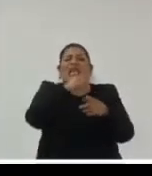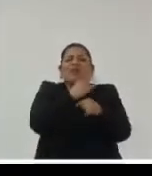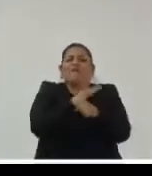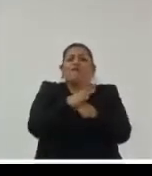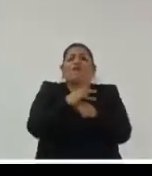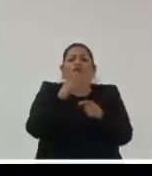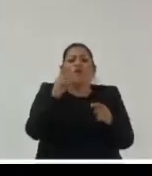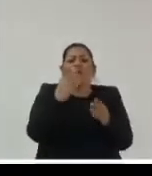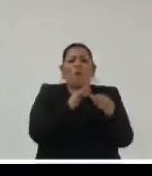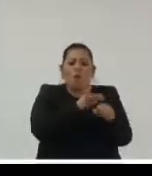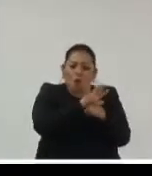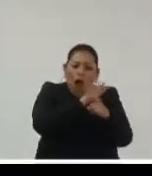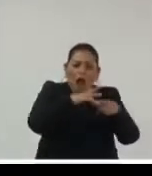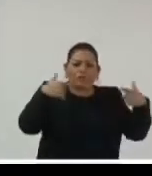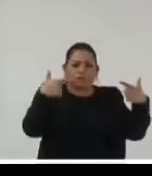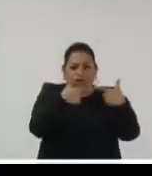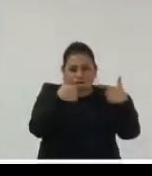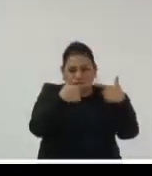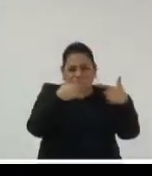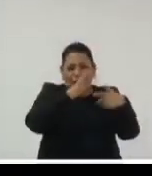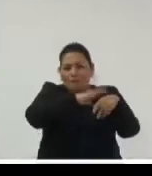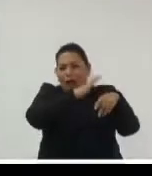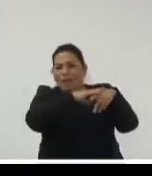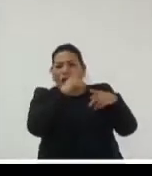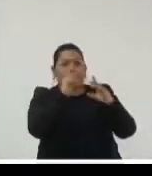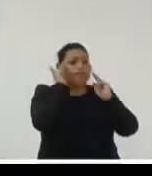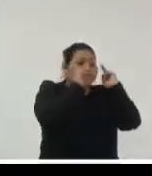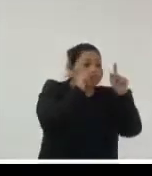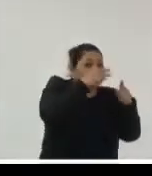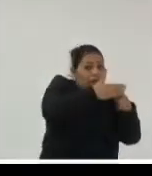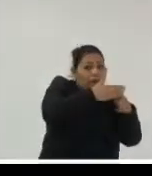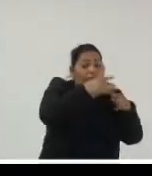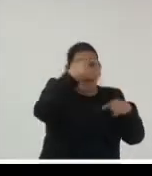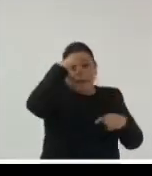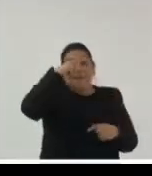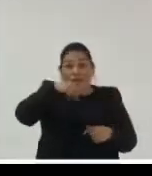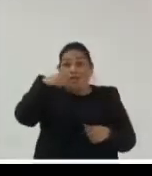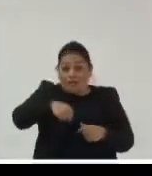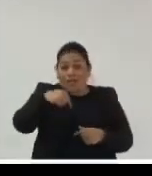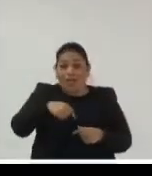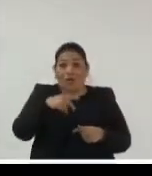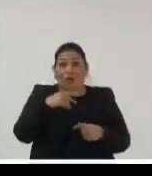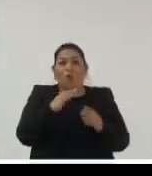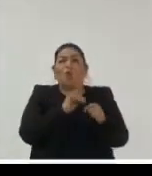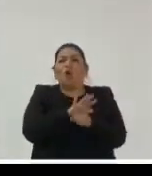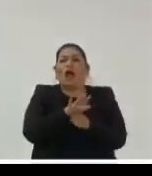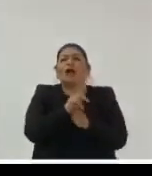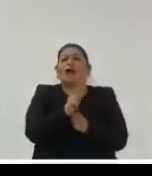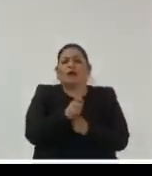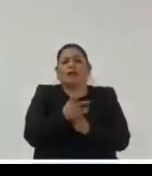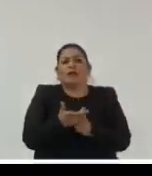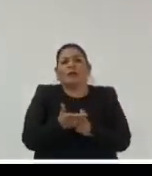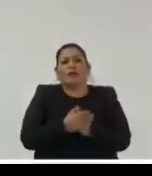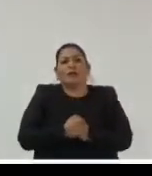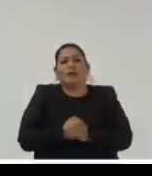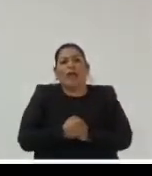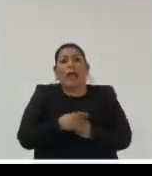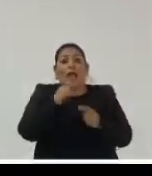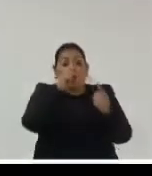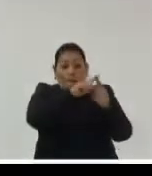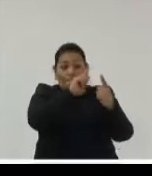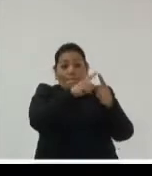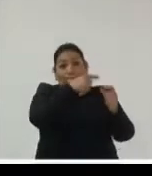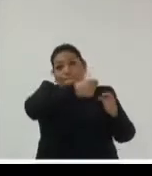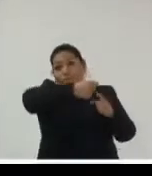qué sitio se utiliza en internet de los 50 sitios más visitados en méxico verdad estos son los que tienen que ver con noticias